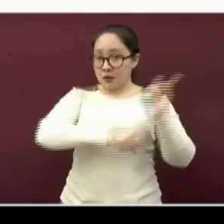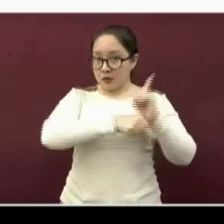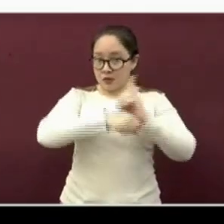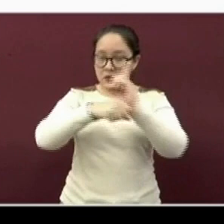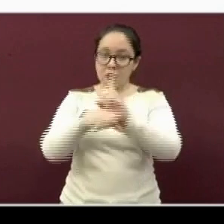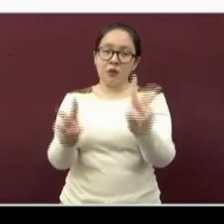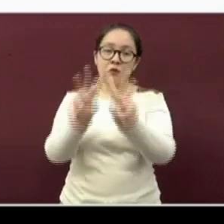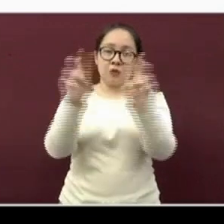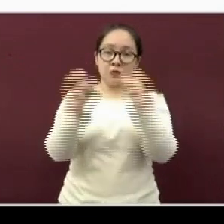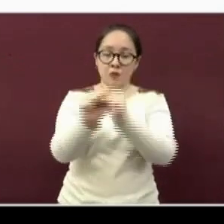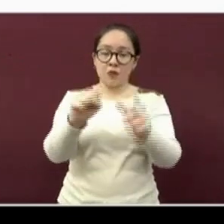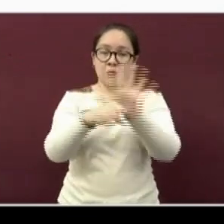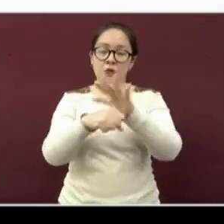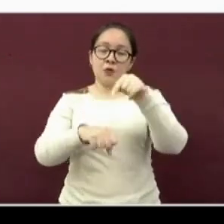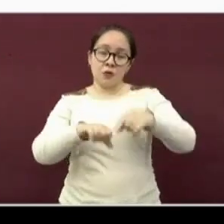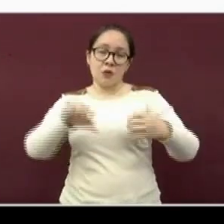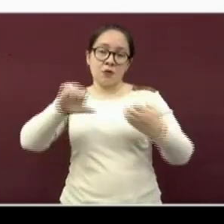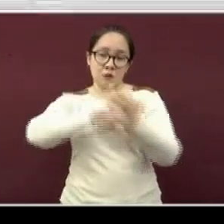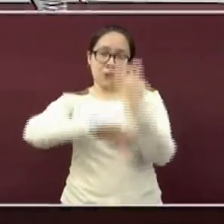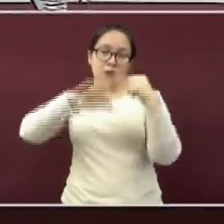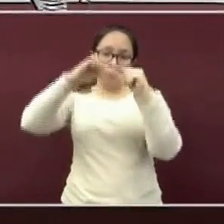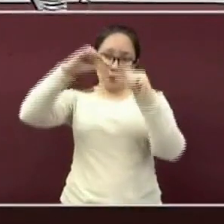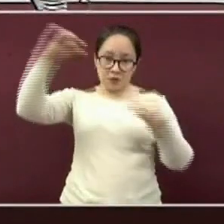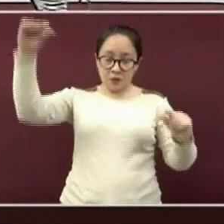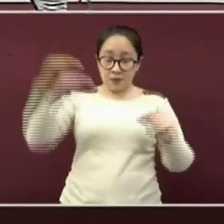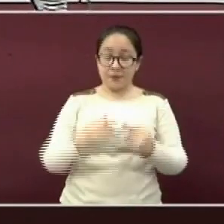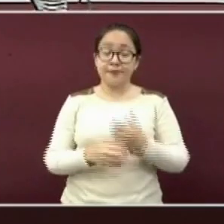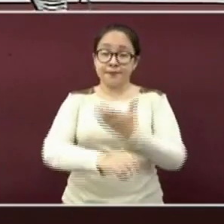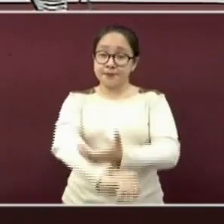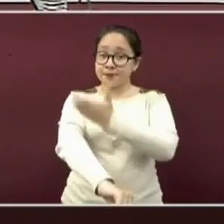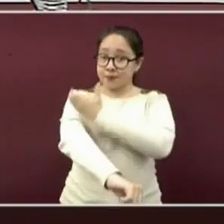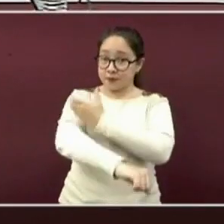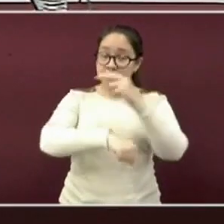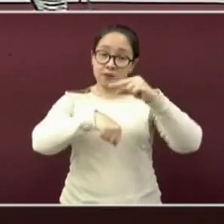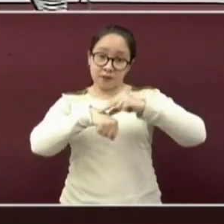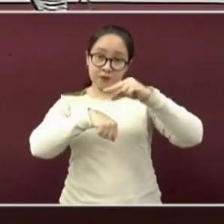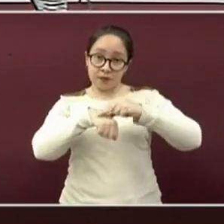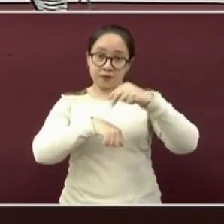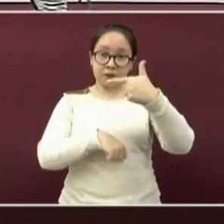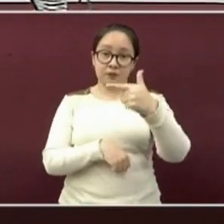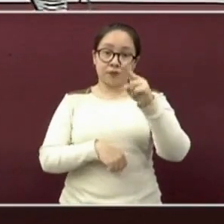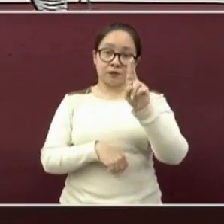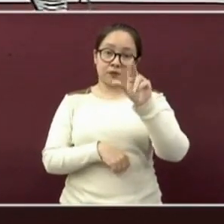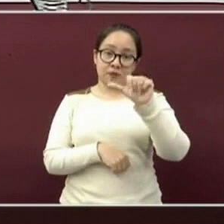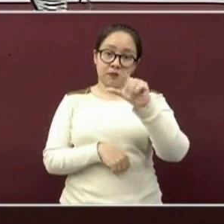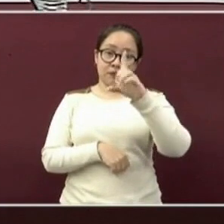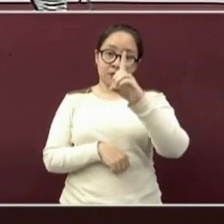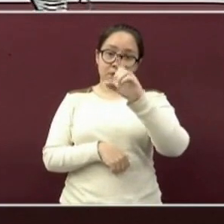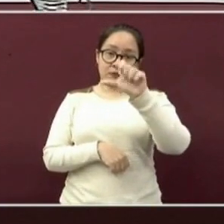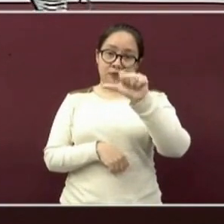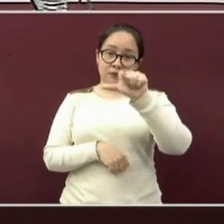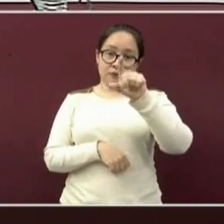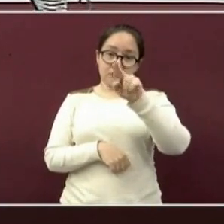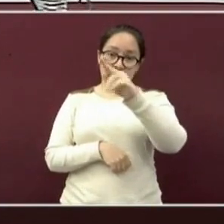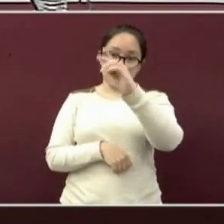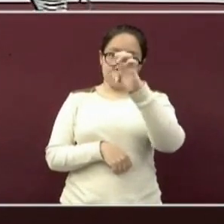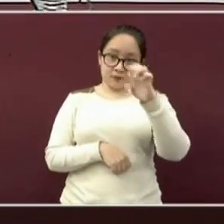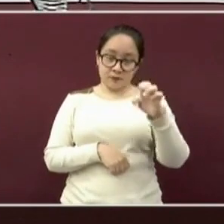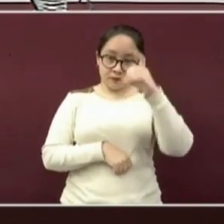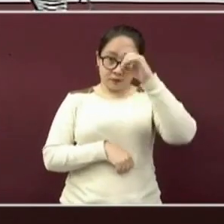actualización del coronavirus en la entidad. Para ello, me acompaña la doctora Guadalupe Díaz del Castillo Flores,